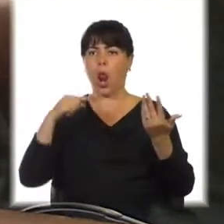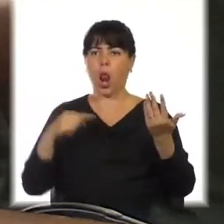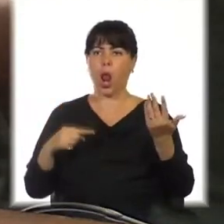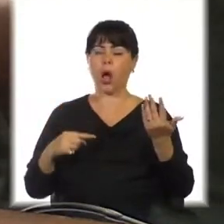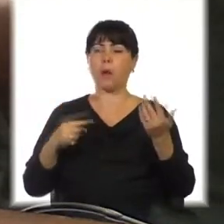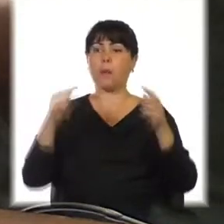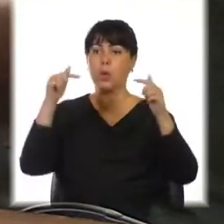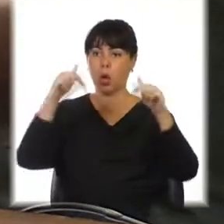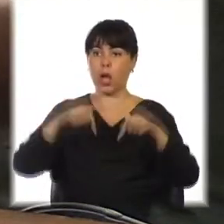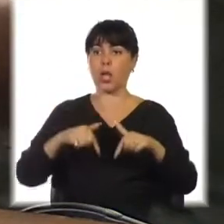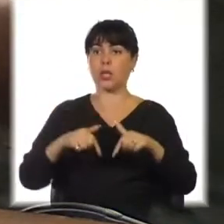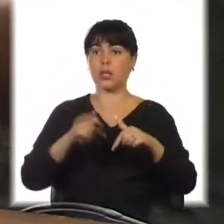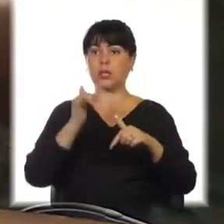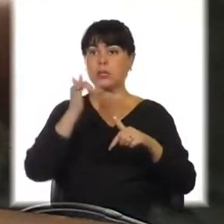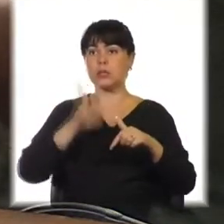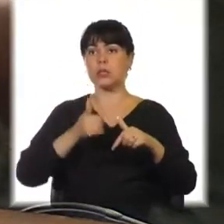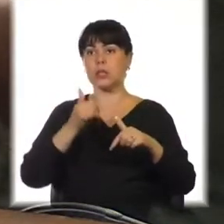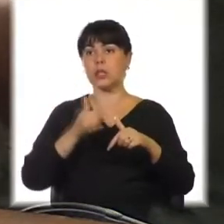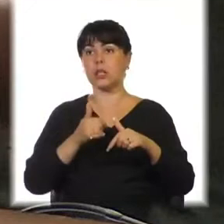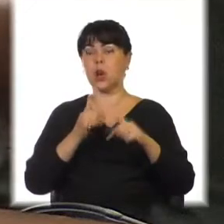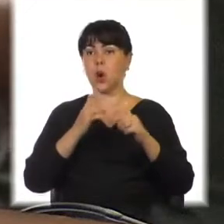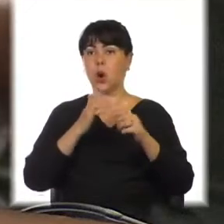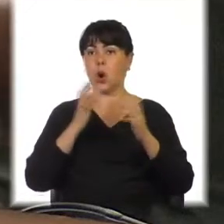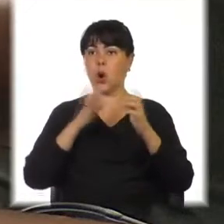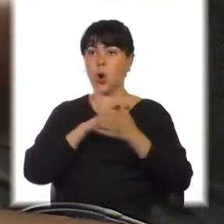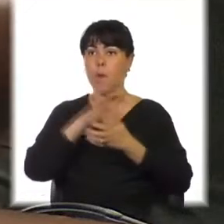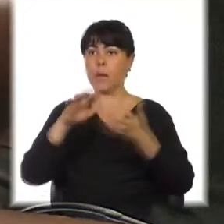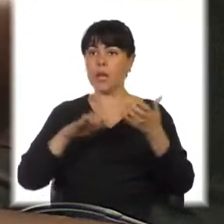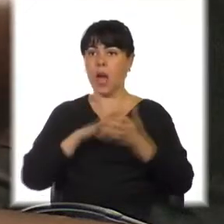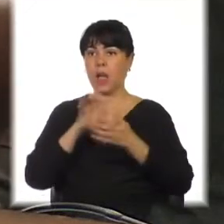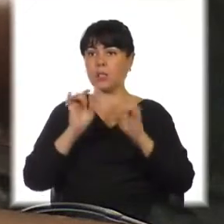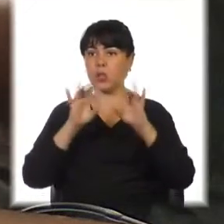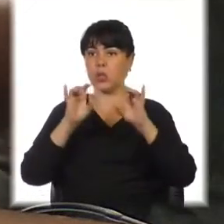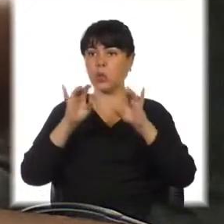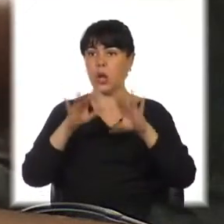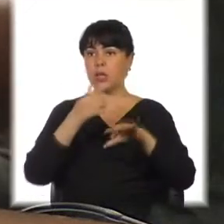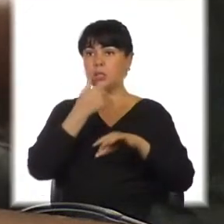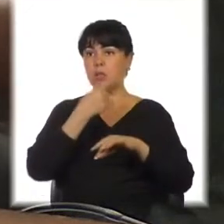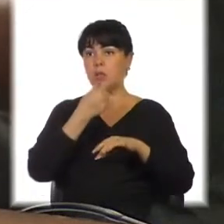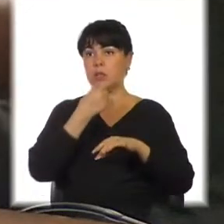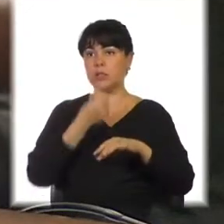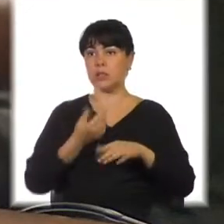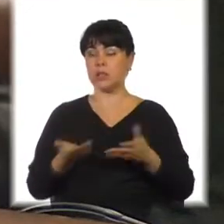unas cosas sí, complicadas y para unas cosas no, que son naturales y sencillas.